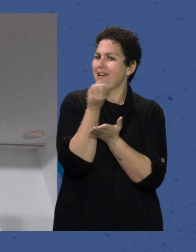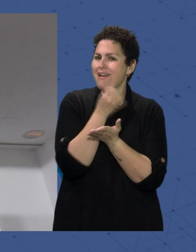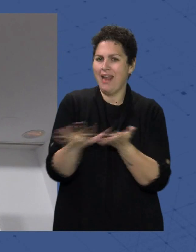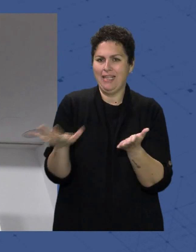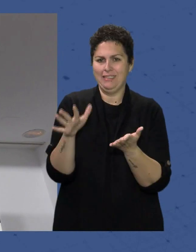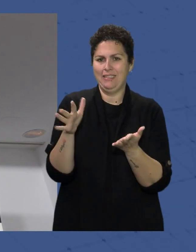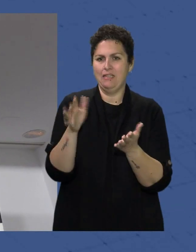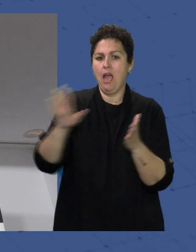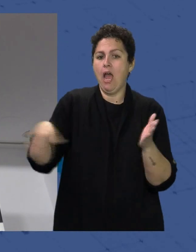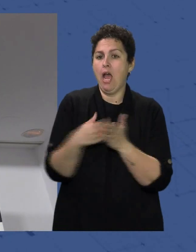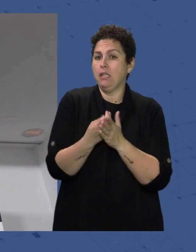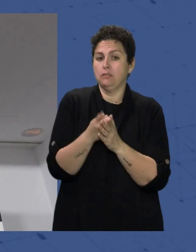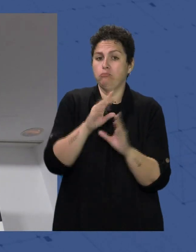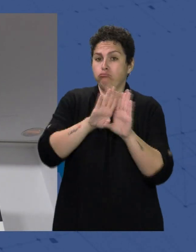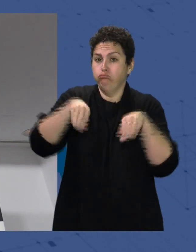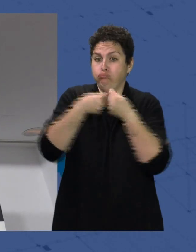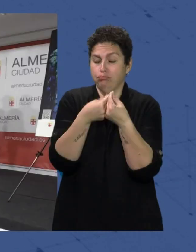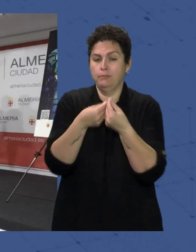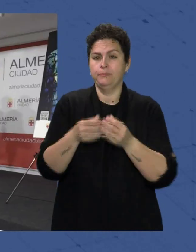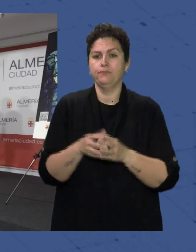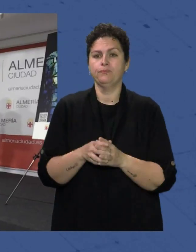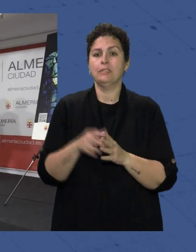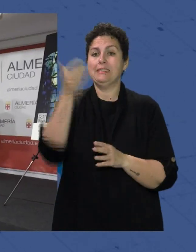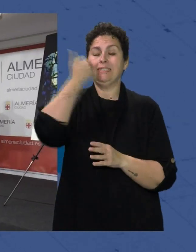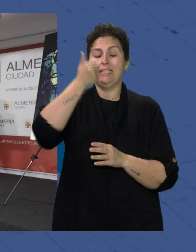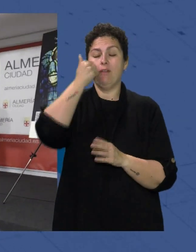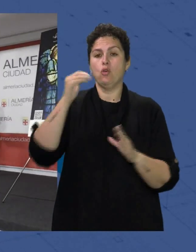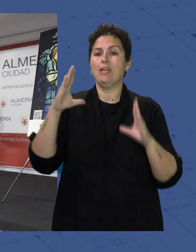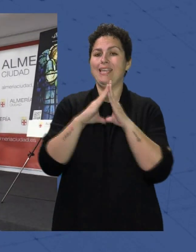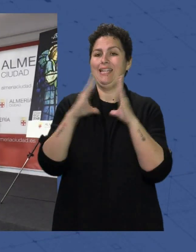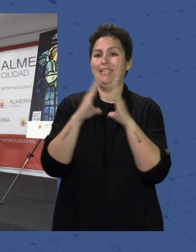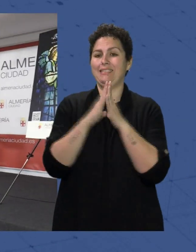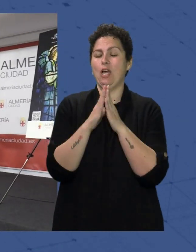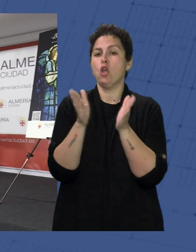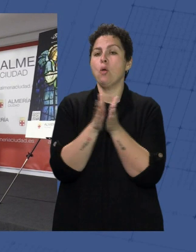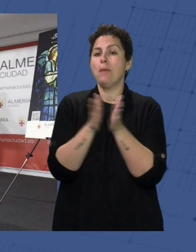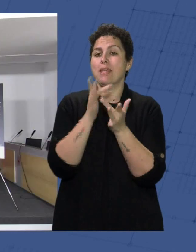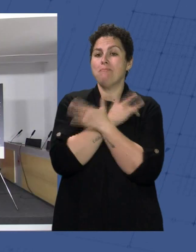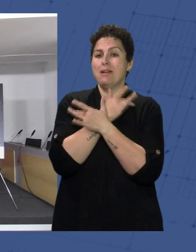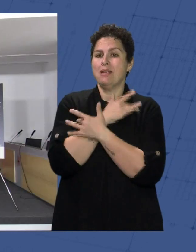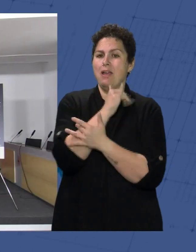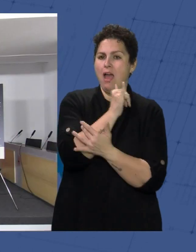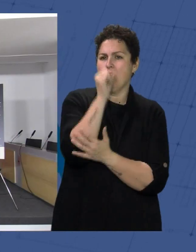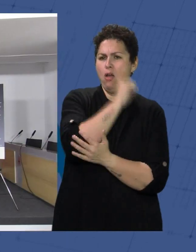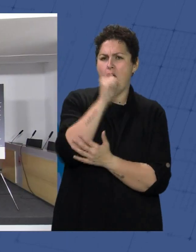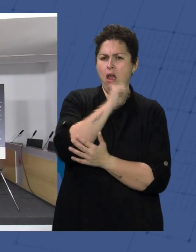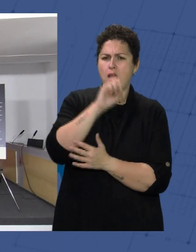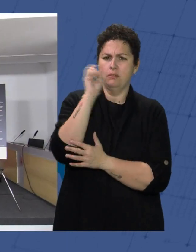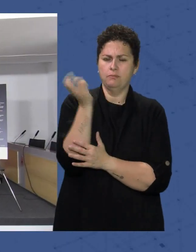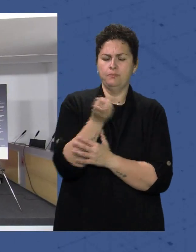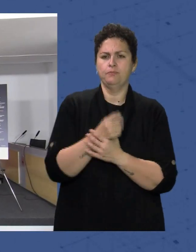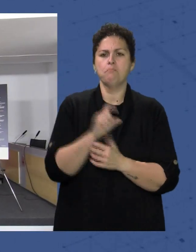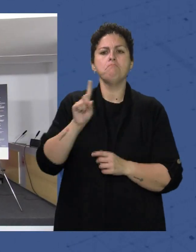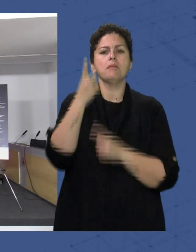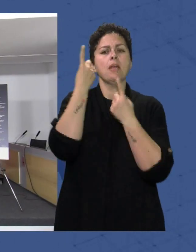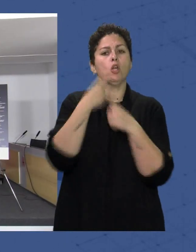completar aforo El sábado La Iglesia de la Compañía de María Acogerá el recital lírico Boce Spirituale Será el primer